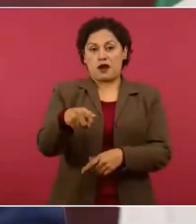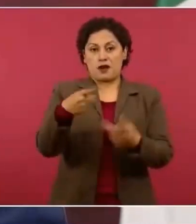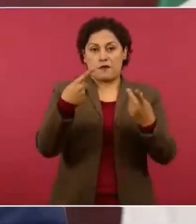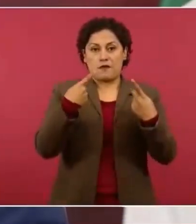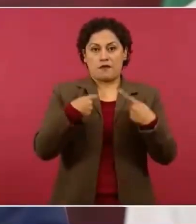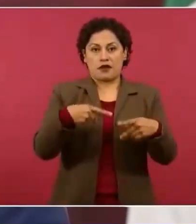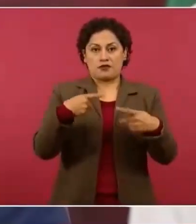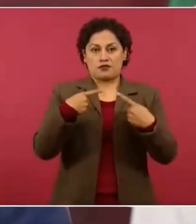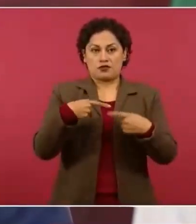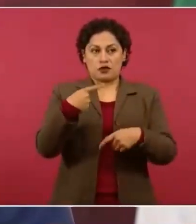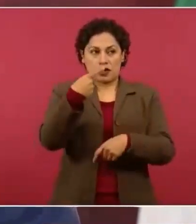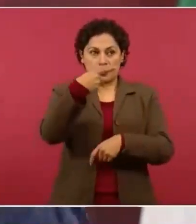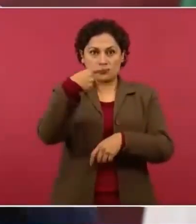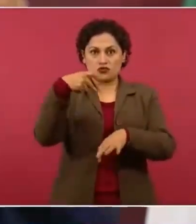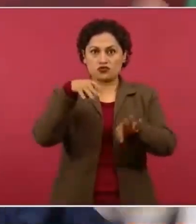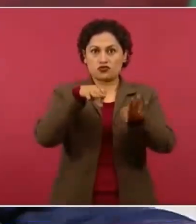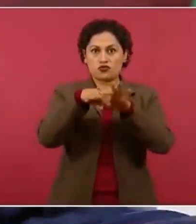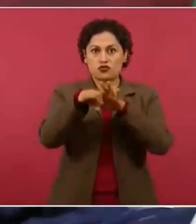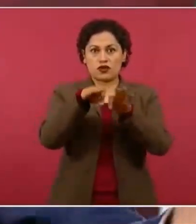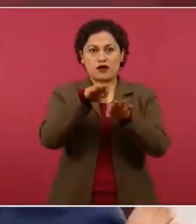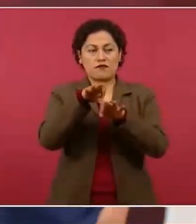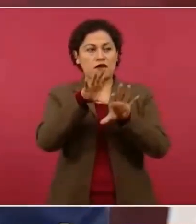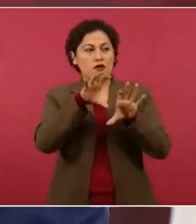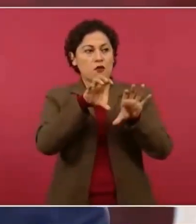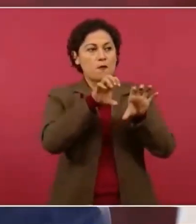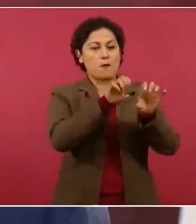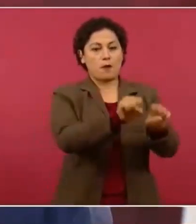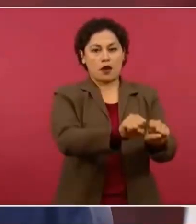y pierden la vida.